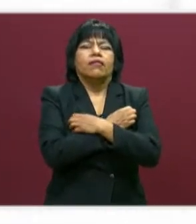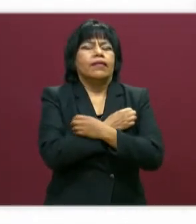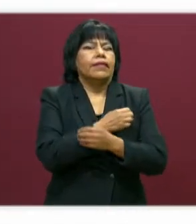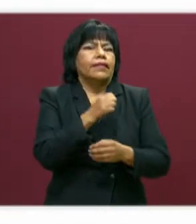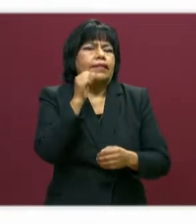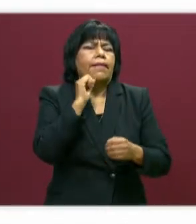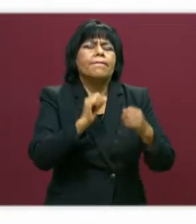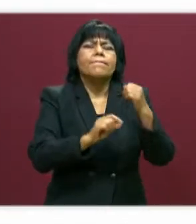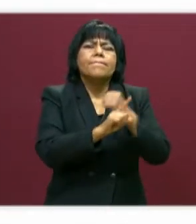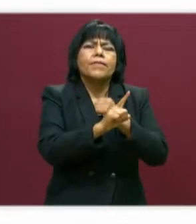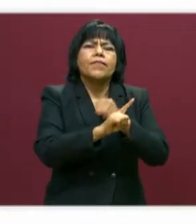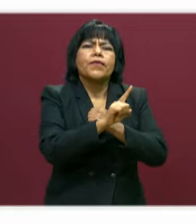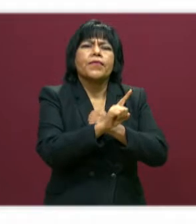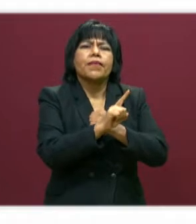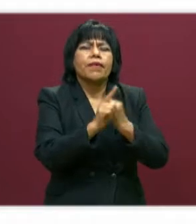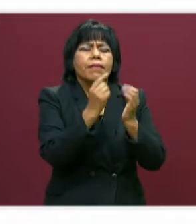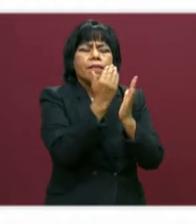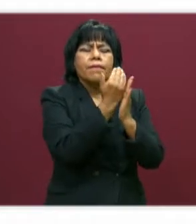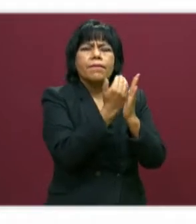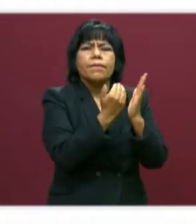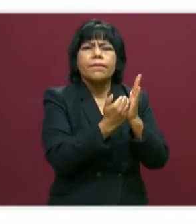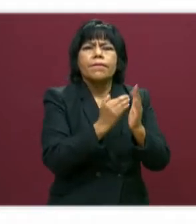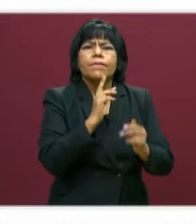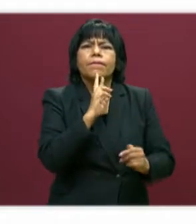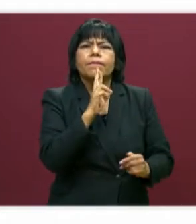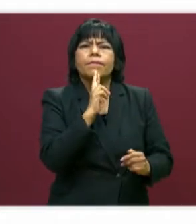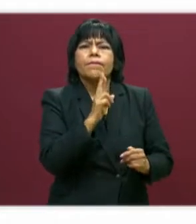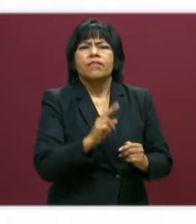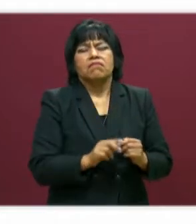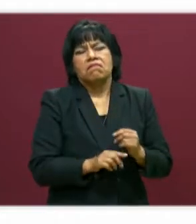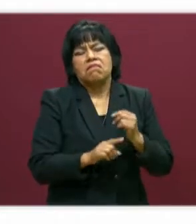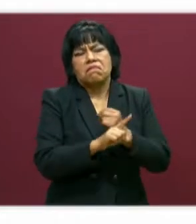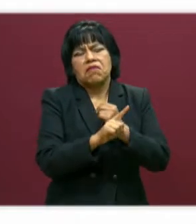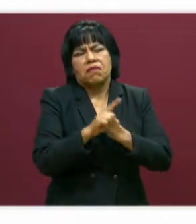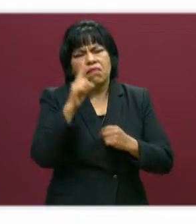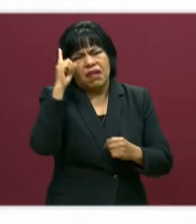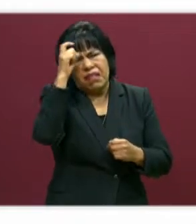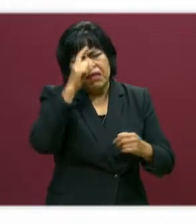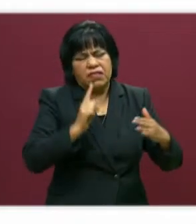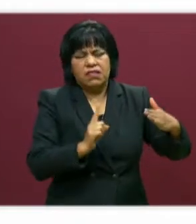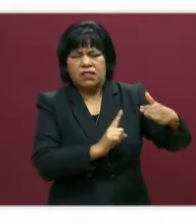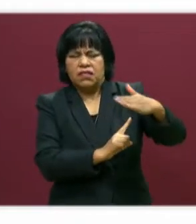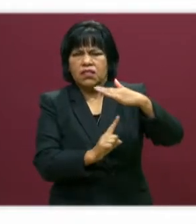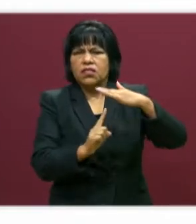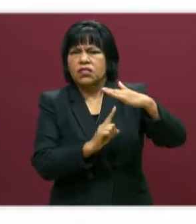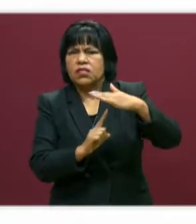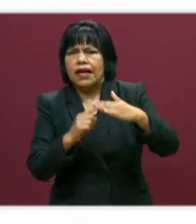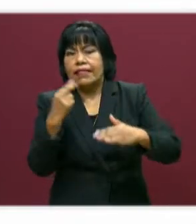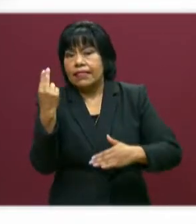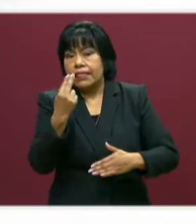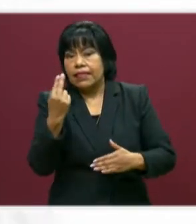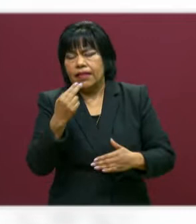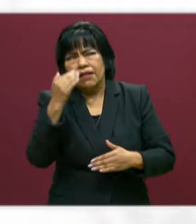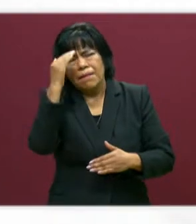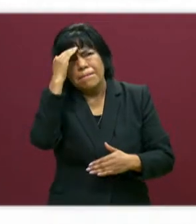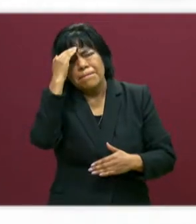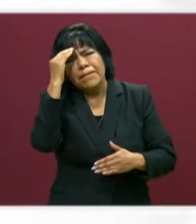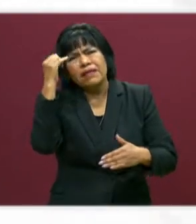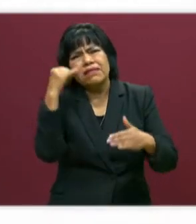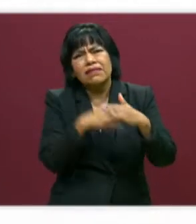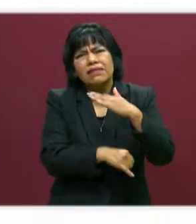problematización. Es decir, respondemos a dificultades, problemas. Necesitamos reflexionar